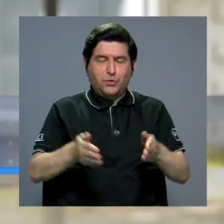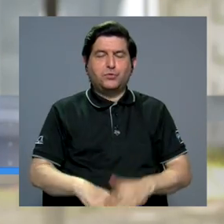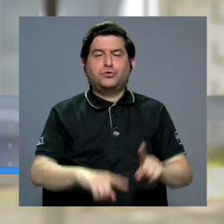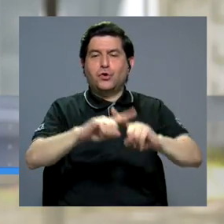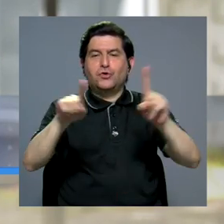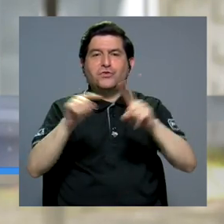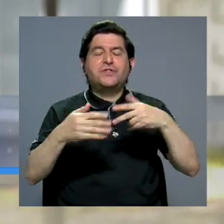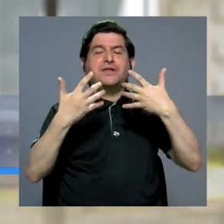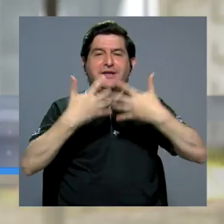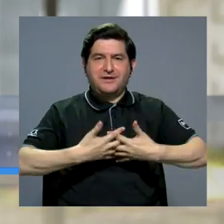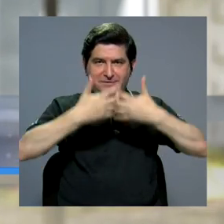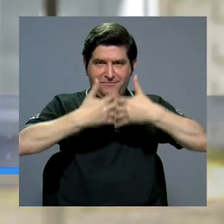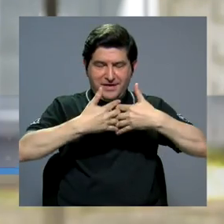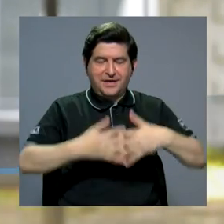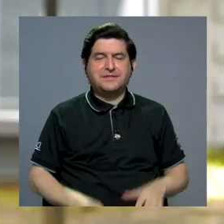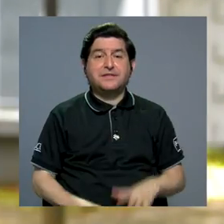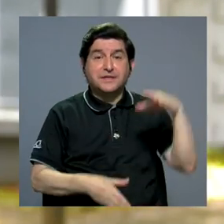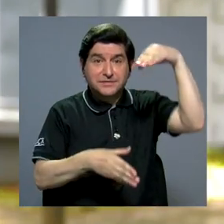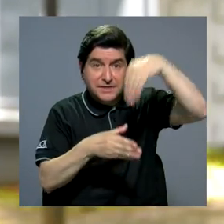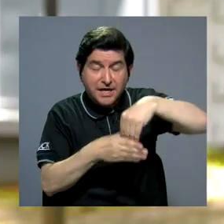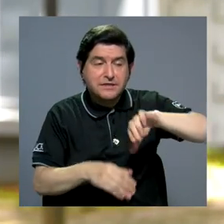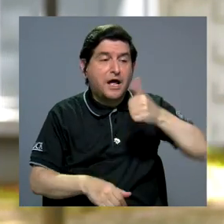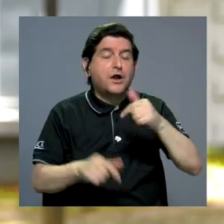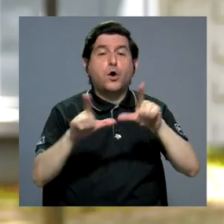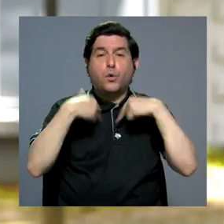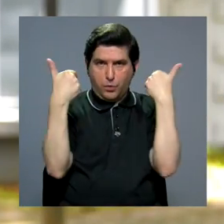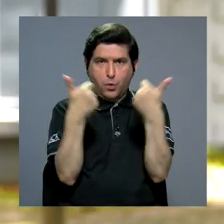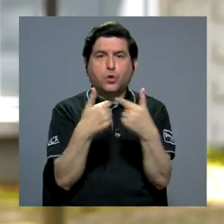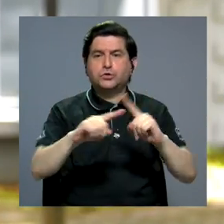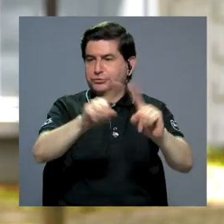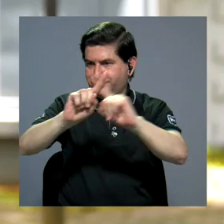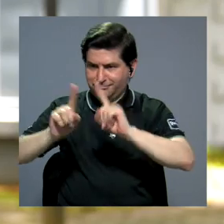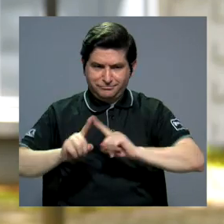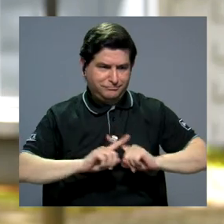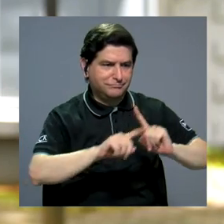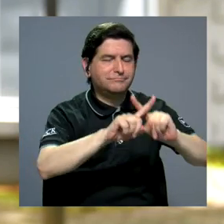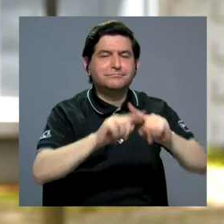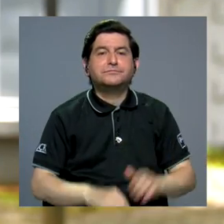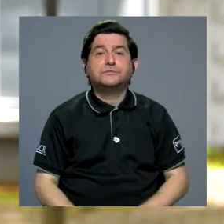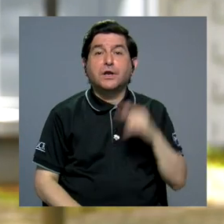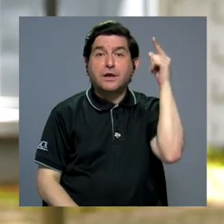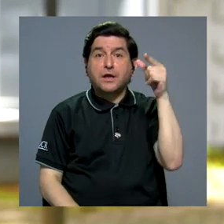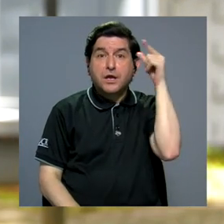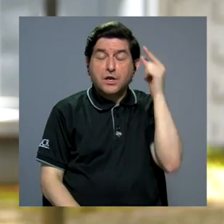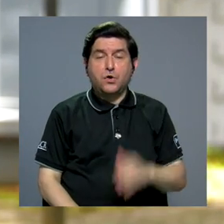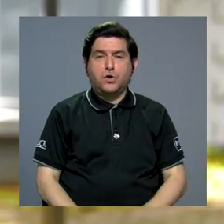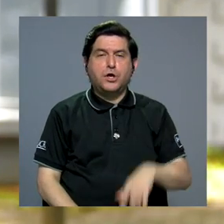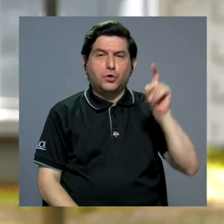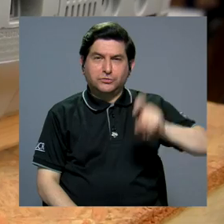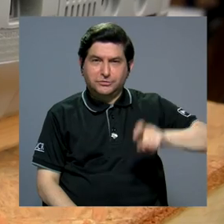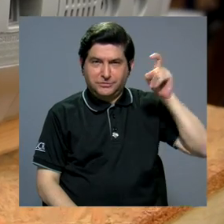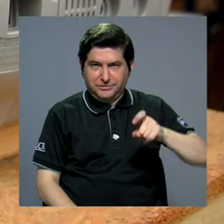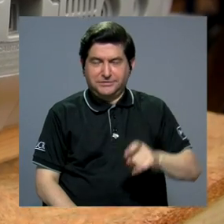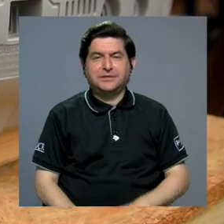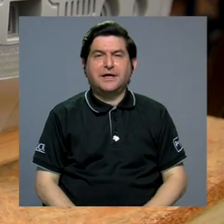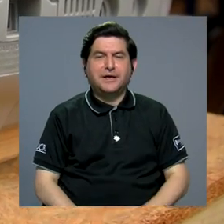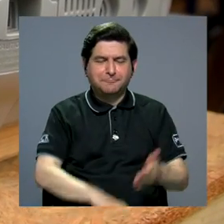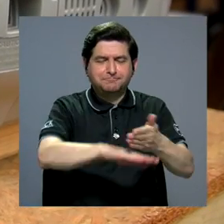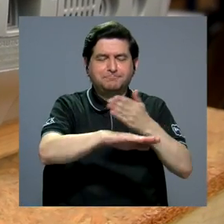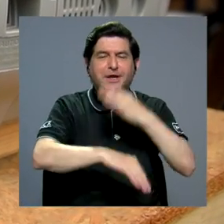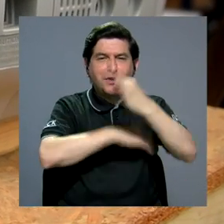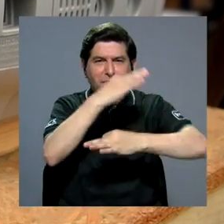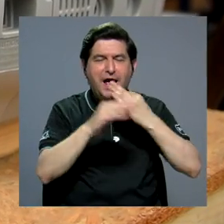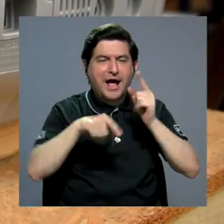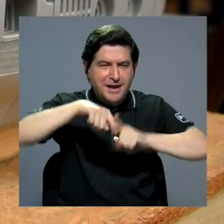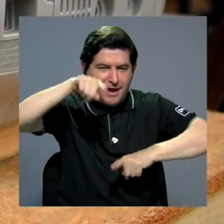en diferentes empresas que se involucren también otros sectores distintos. Y, por supuesto, hay una gran necesidad de mejorar el